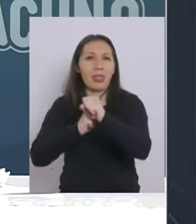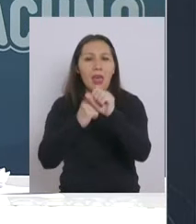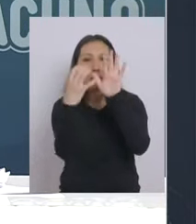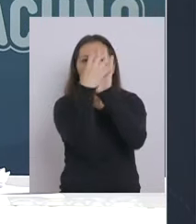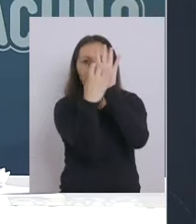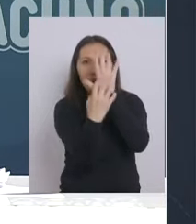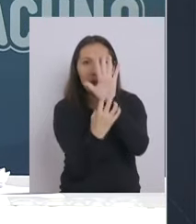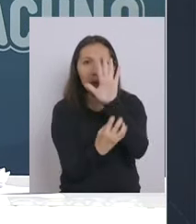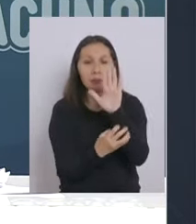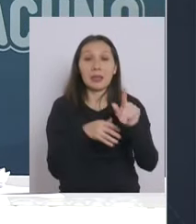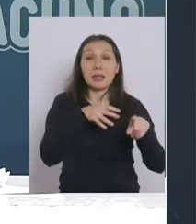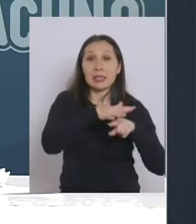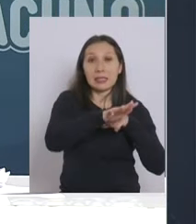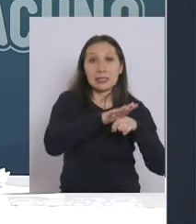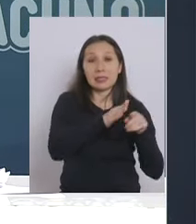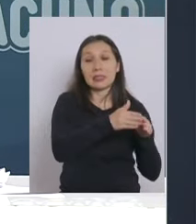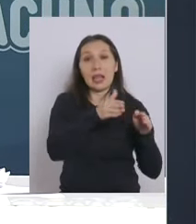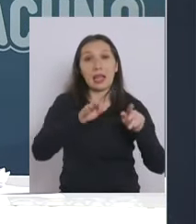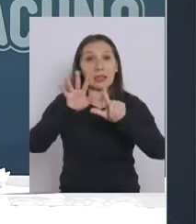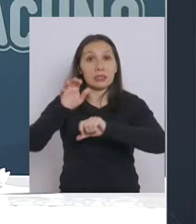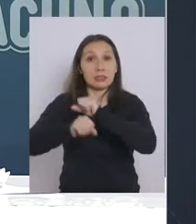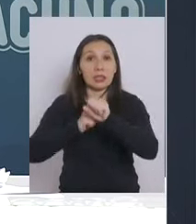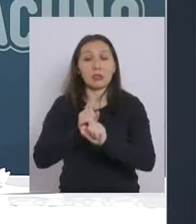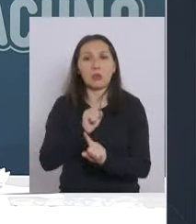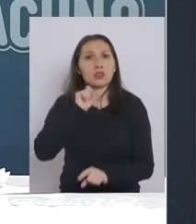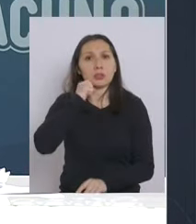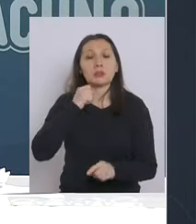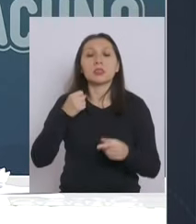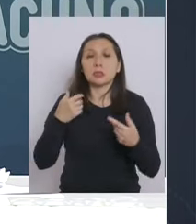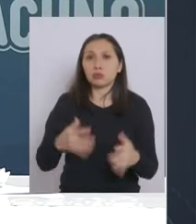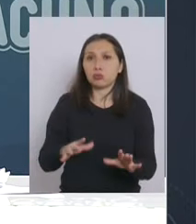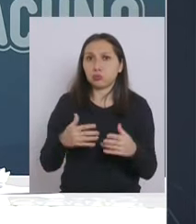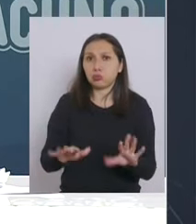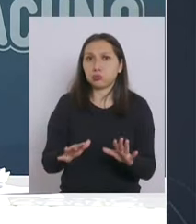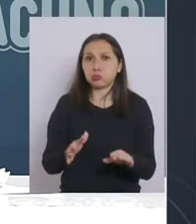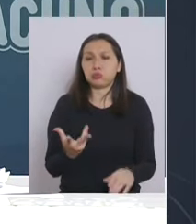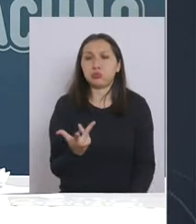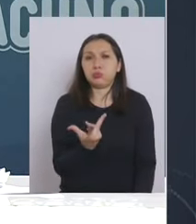este grupo entre 15 y 17 no significa que se hayan vacunado